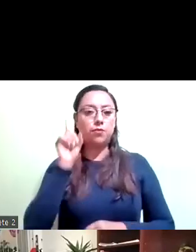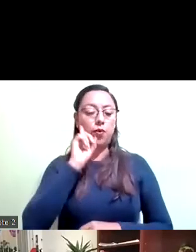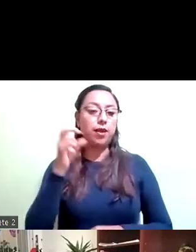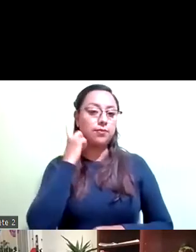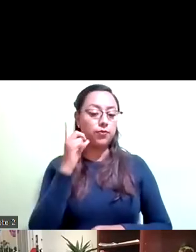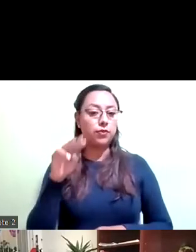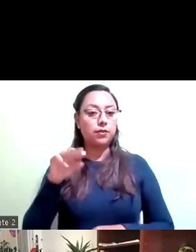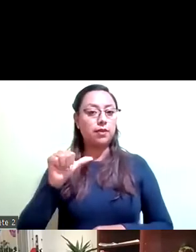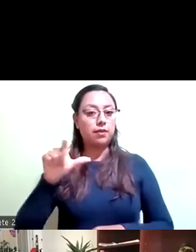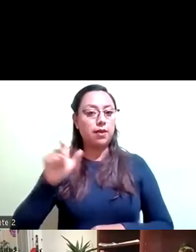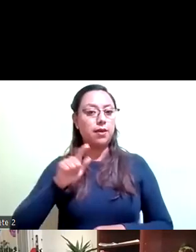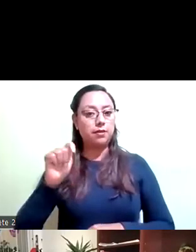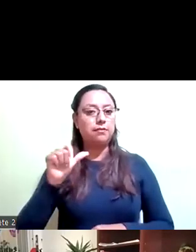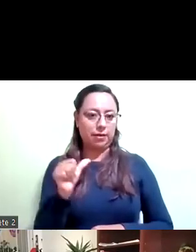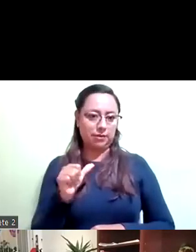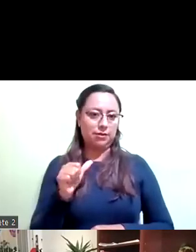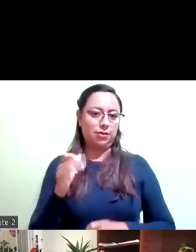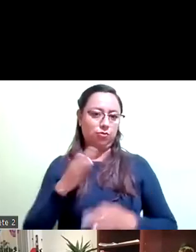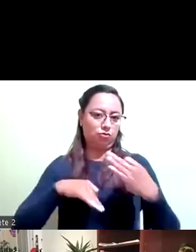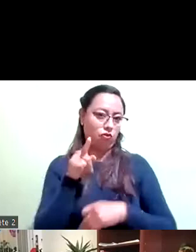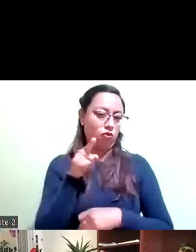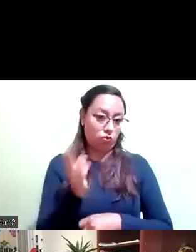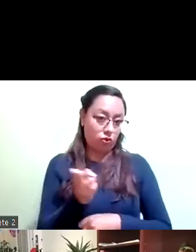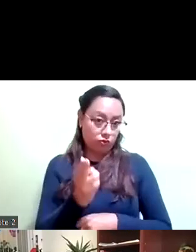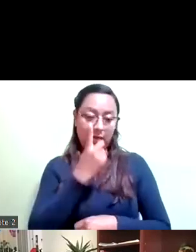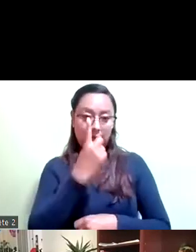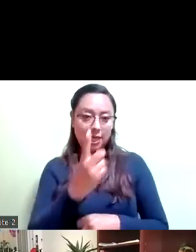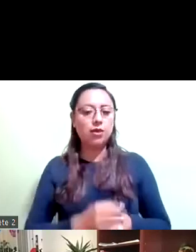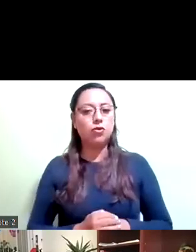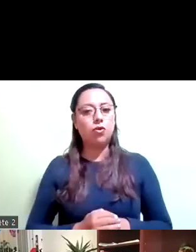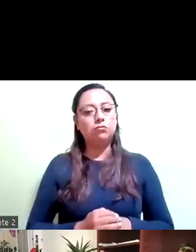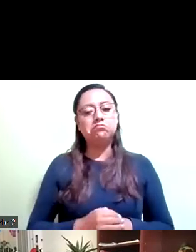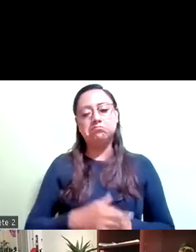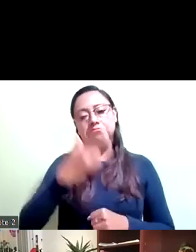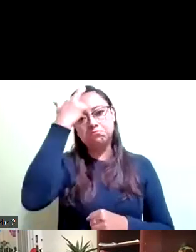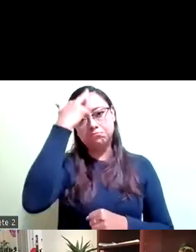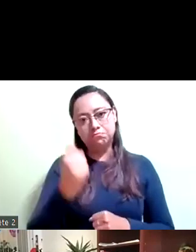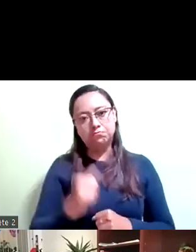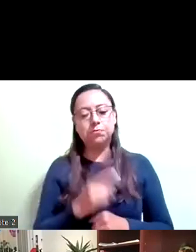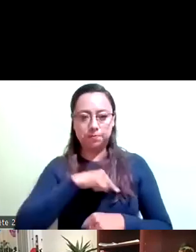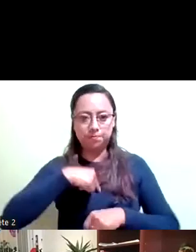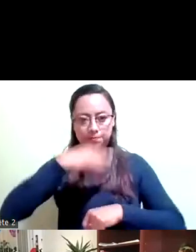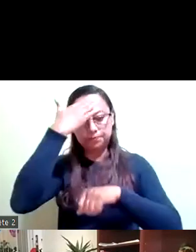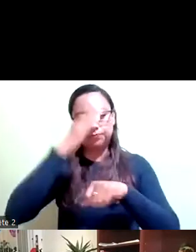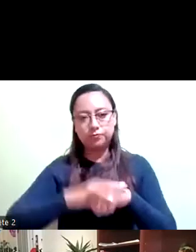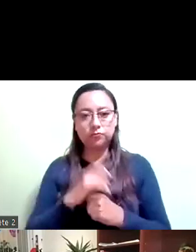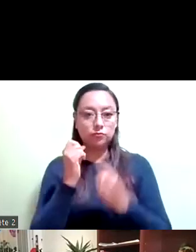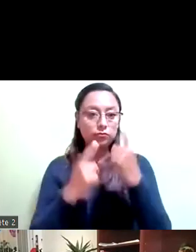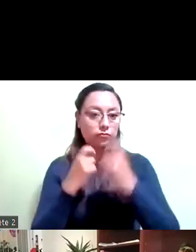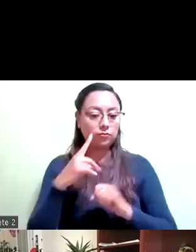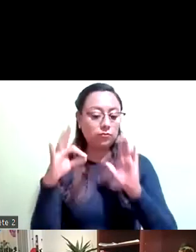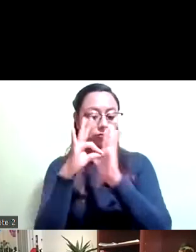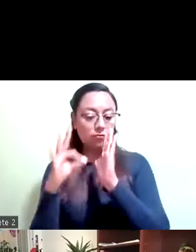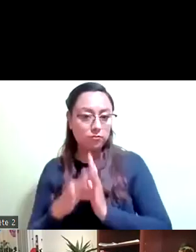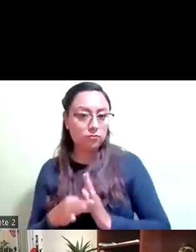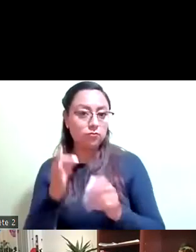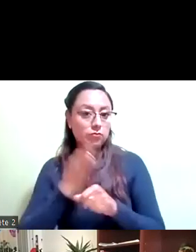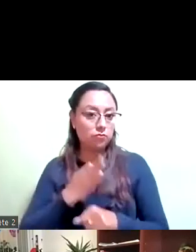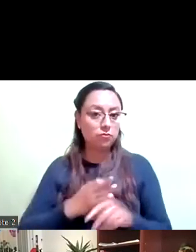de lo que nos comentan, tiene razón, hay algunos puntos que no se ha llegado a coincidencia, pero